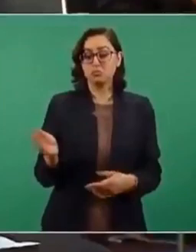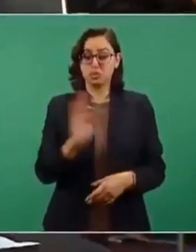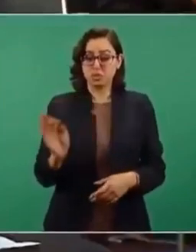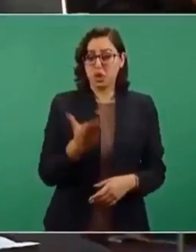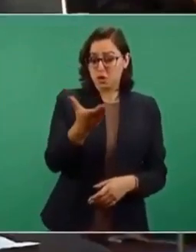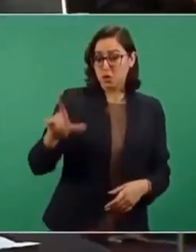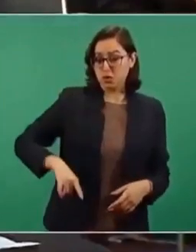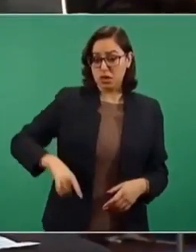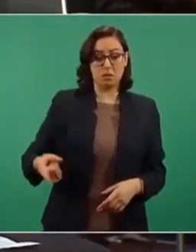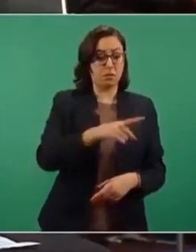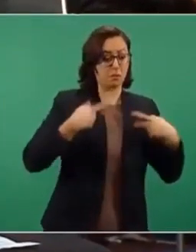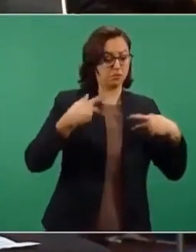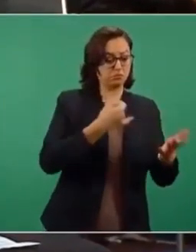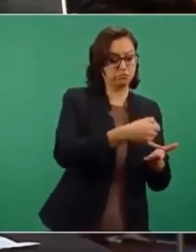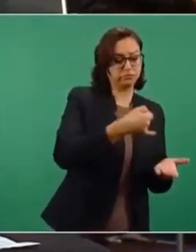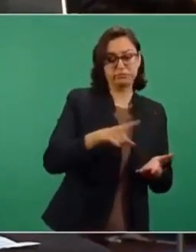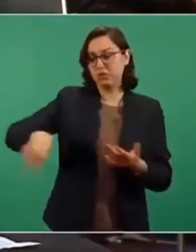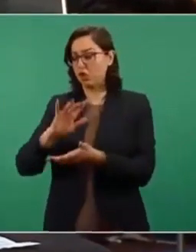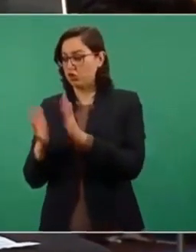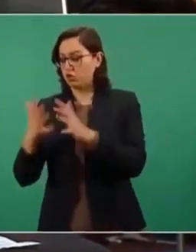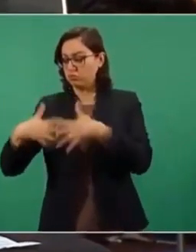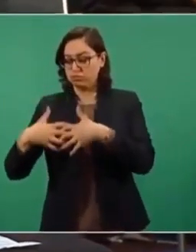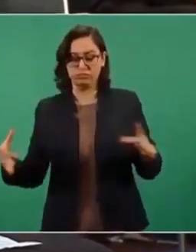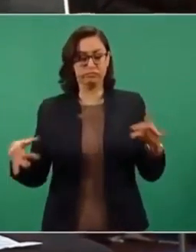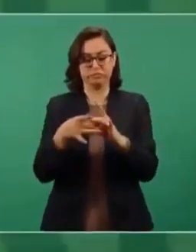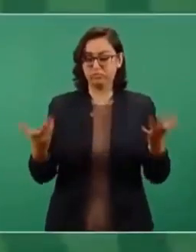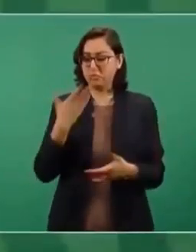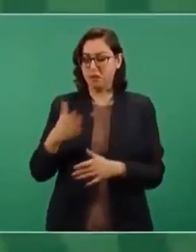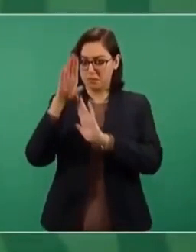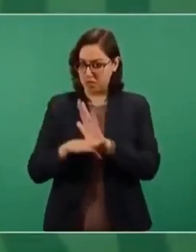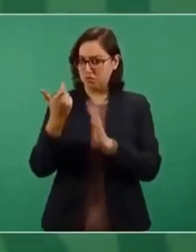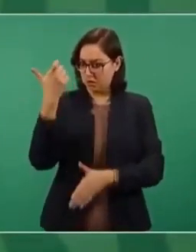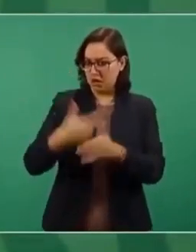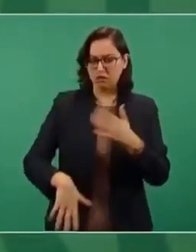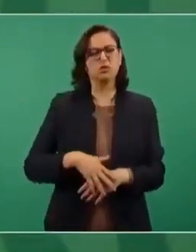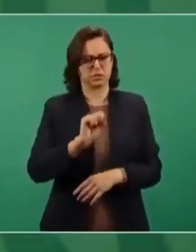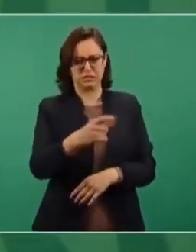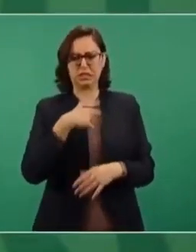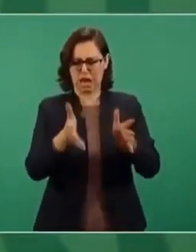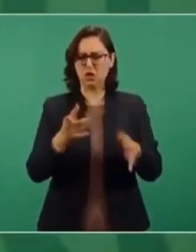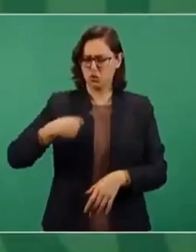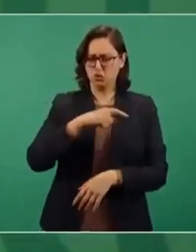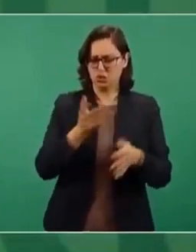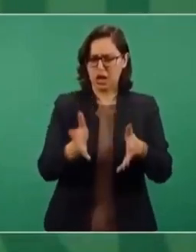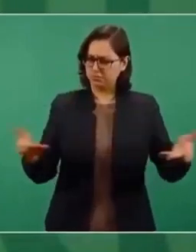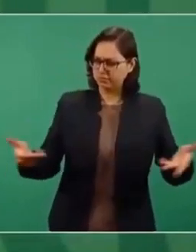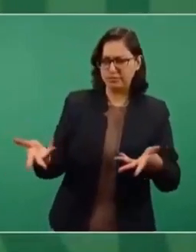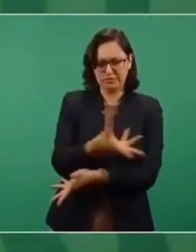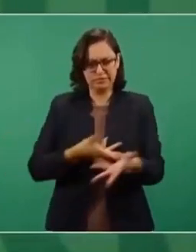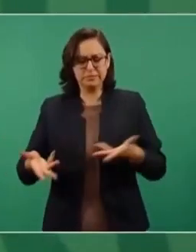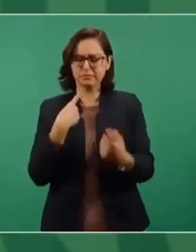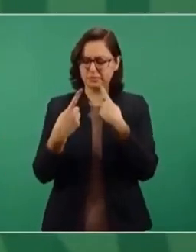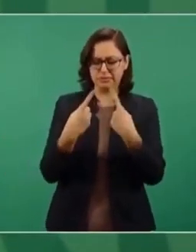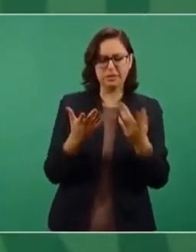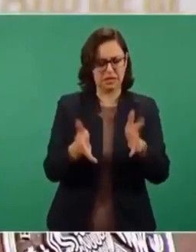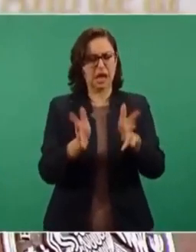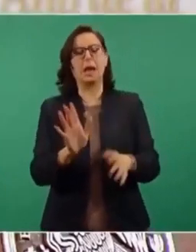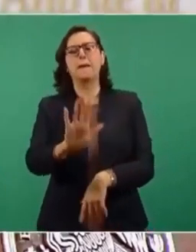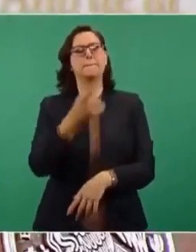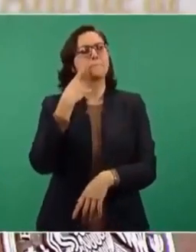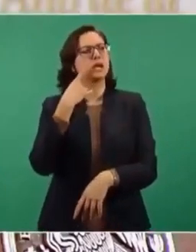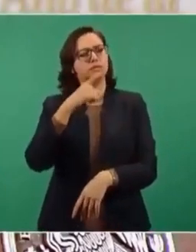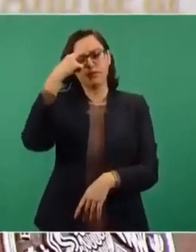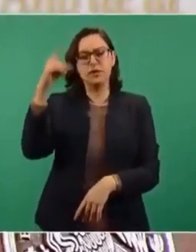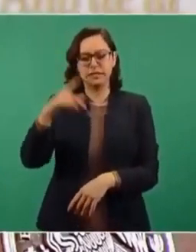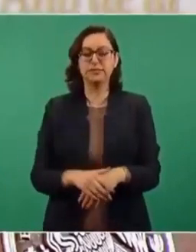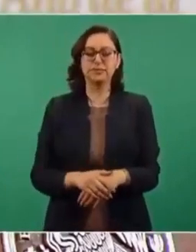entre los productores y los tortilleros. Lo estamos haciendo. Sí, sí, sí, estamos haciendo. Es muy sencillo. ¿Cómo me van a